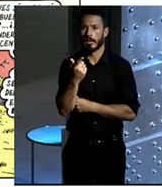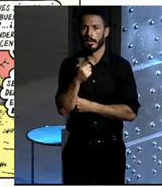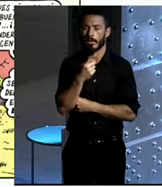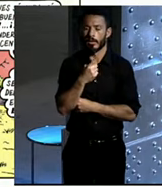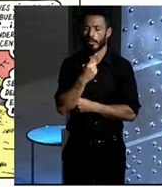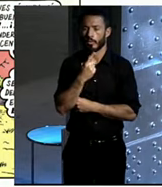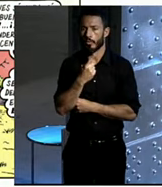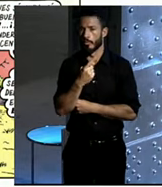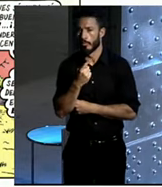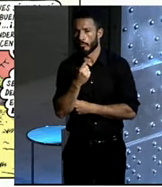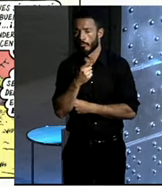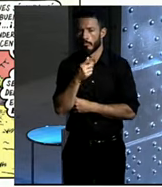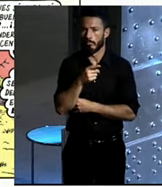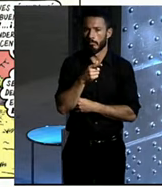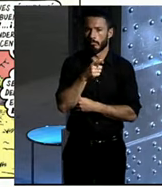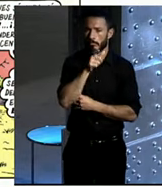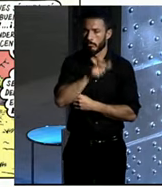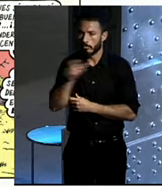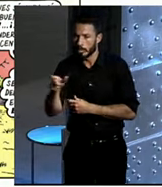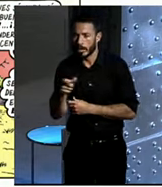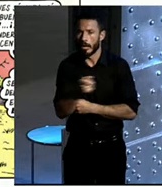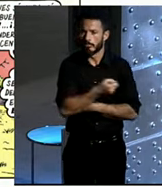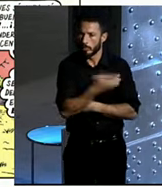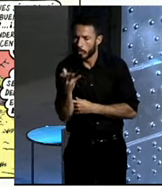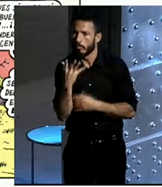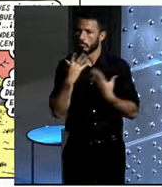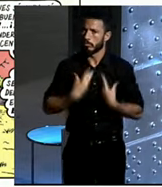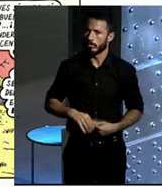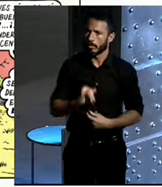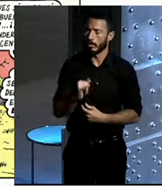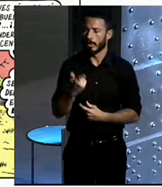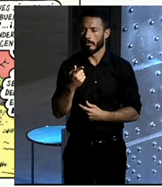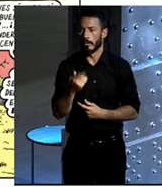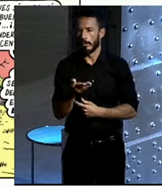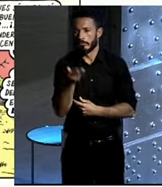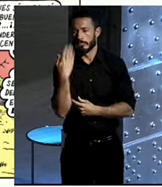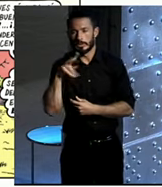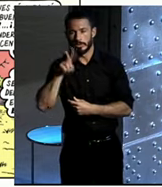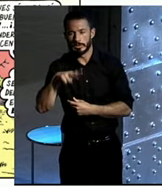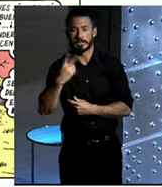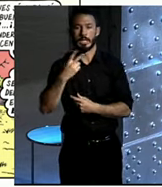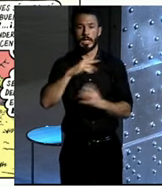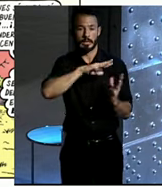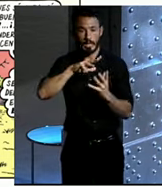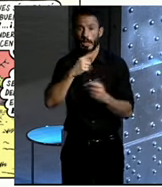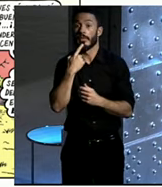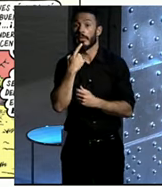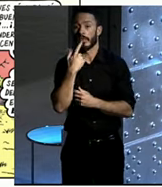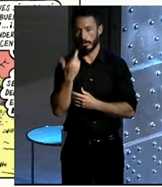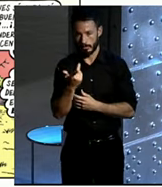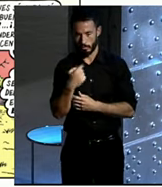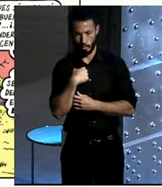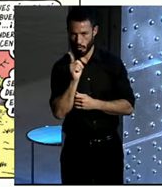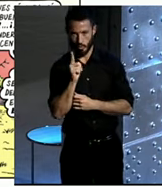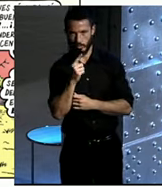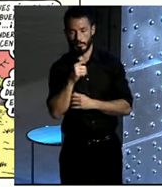está deprimida? Bueno, no, era yo, salió en un momento dado, hace como un par de meses, en los telediarios, en la prensa, etcétera. Sí,